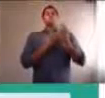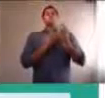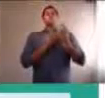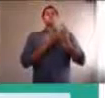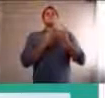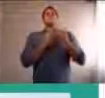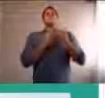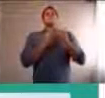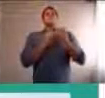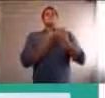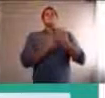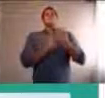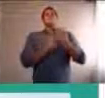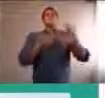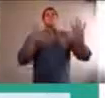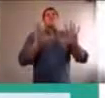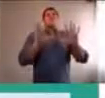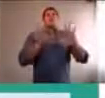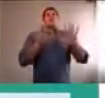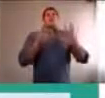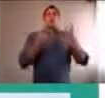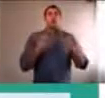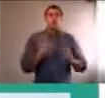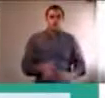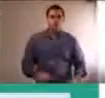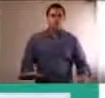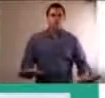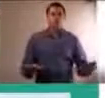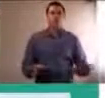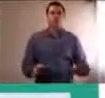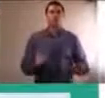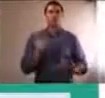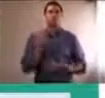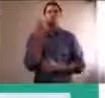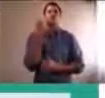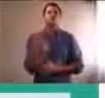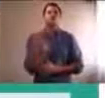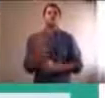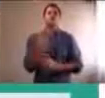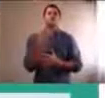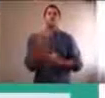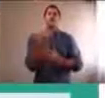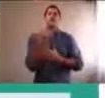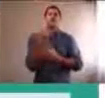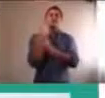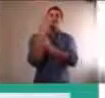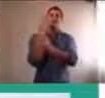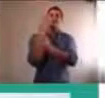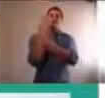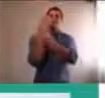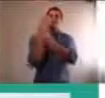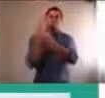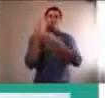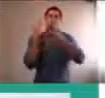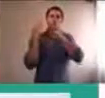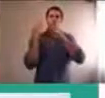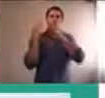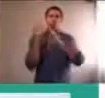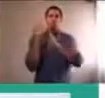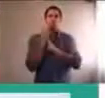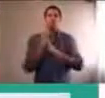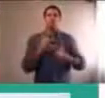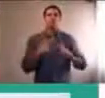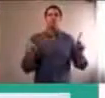Y expira, ¿sí? Simplemente, utilizando mi mano, como recurso. Usamos los hielos, los hielitos,